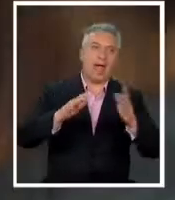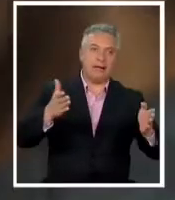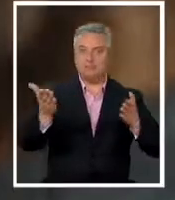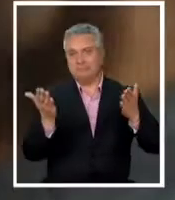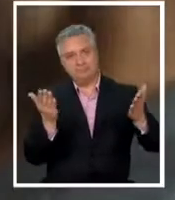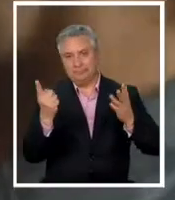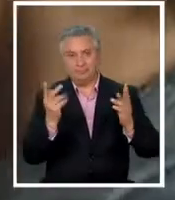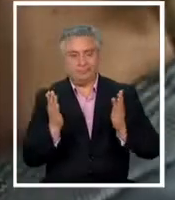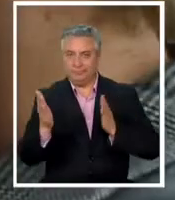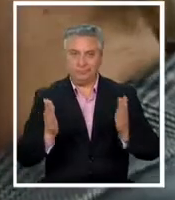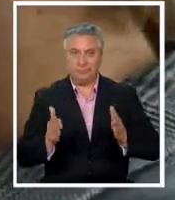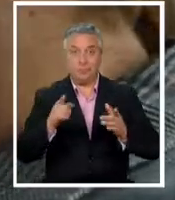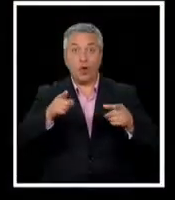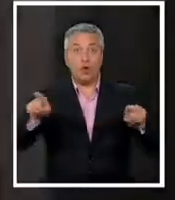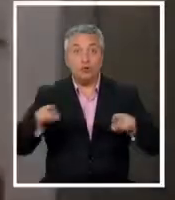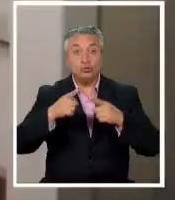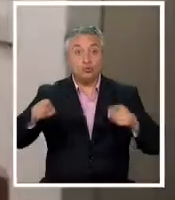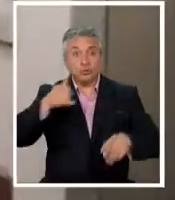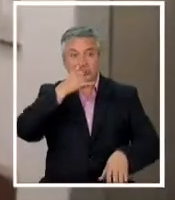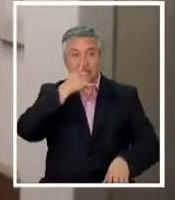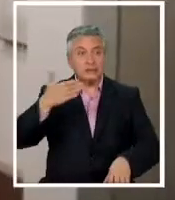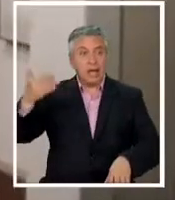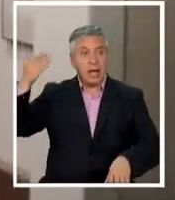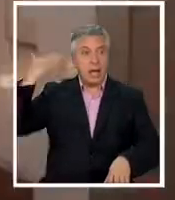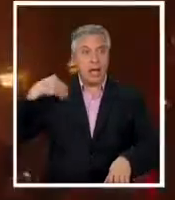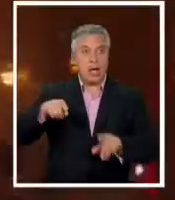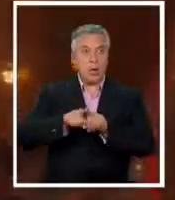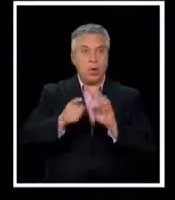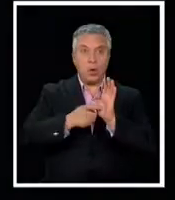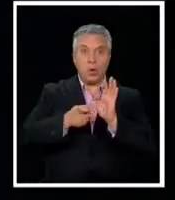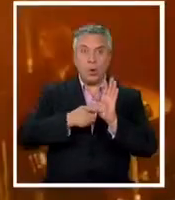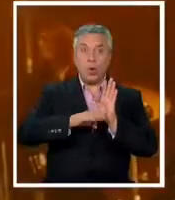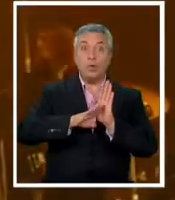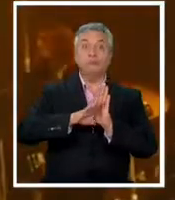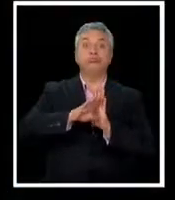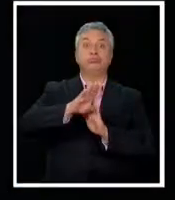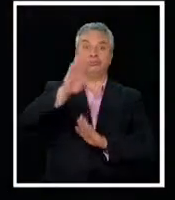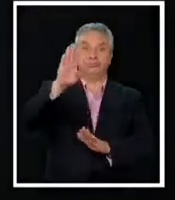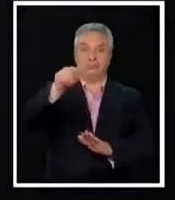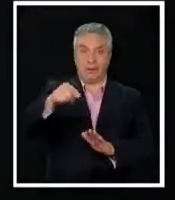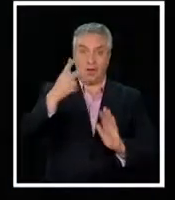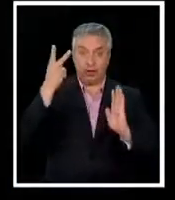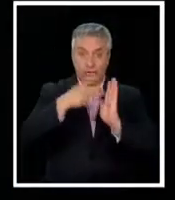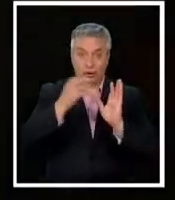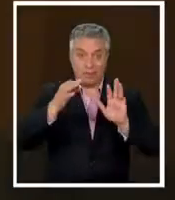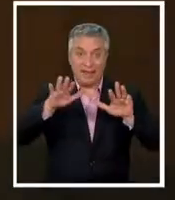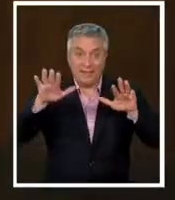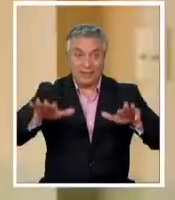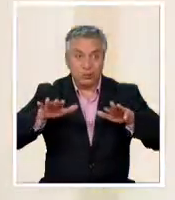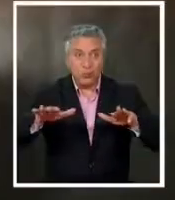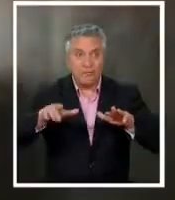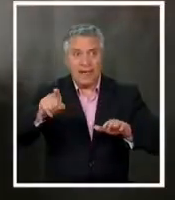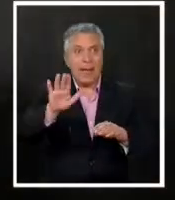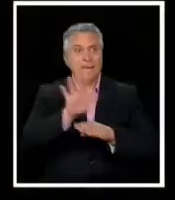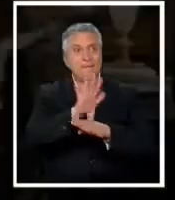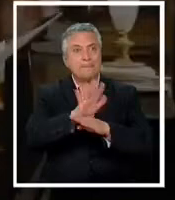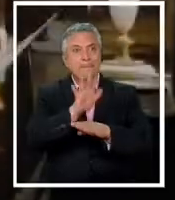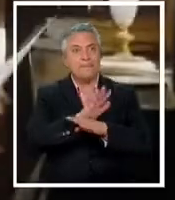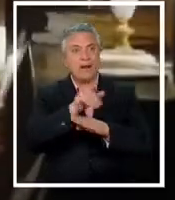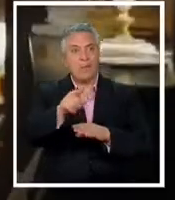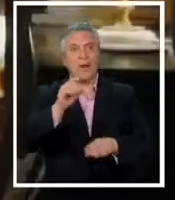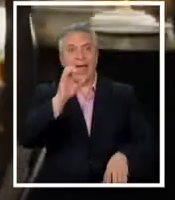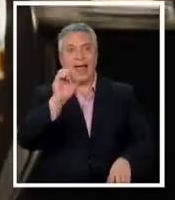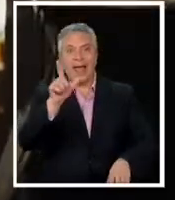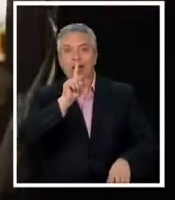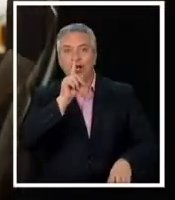no es el único caso donde música de otra época llega al número uno de los rankings pero ahora en 2019 la película Rocketman con la historia de